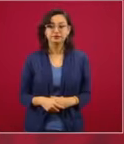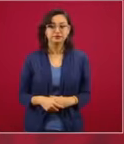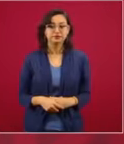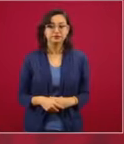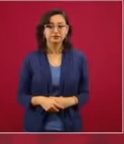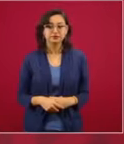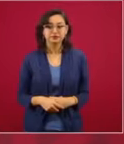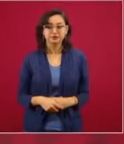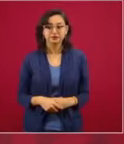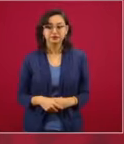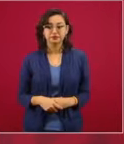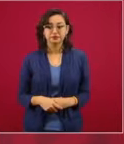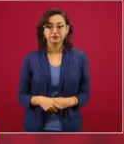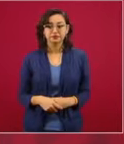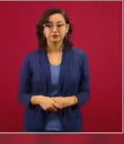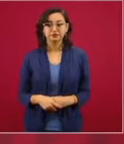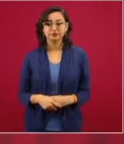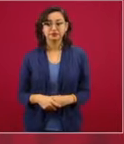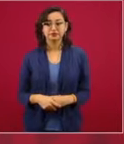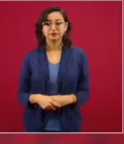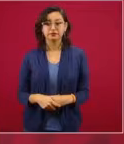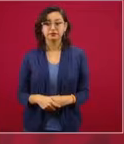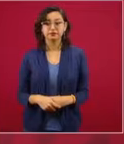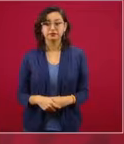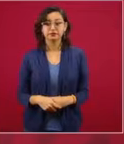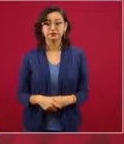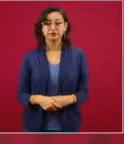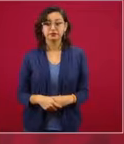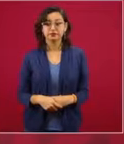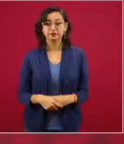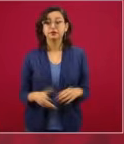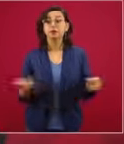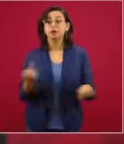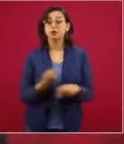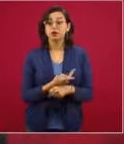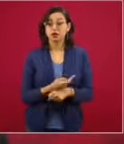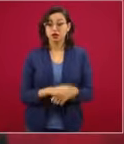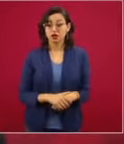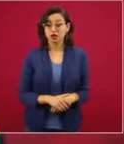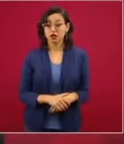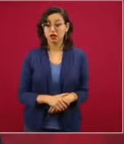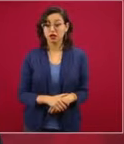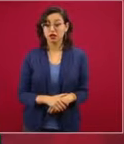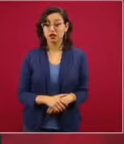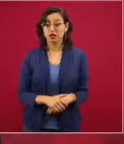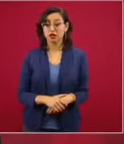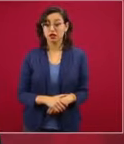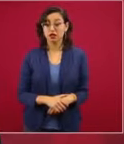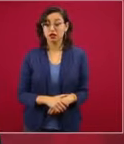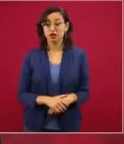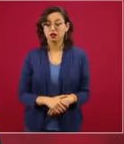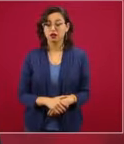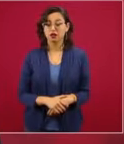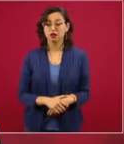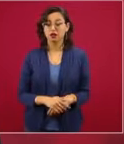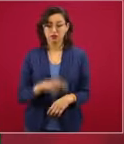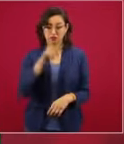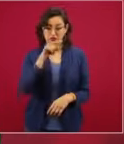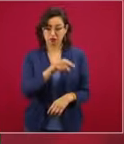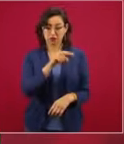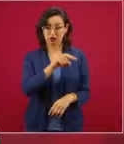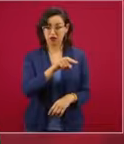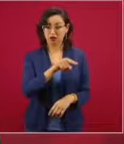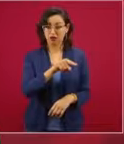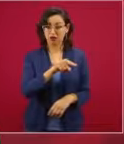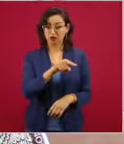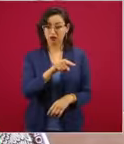acuda ese comerciante